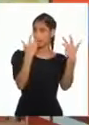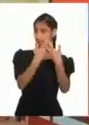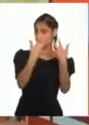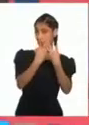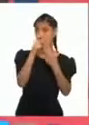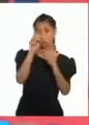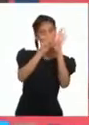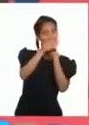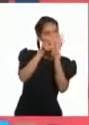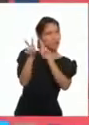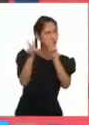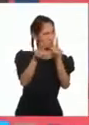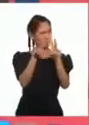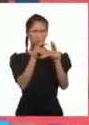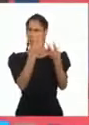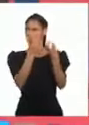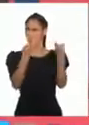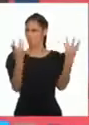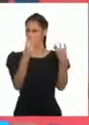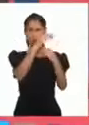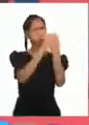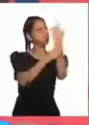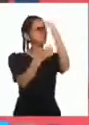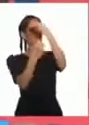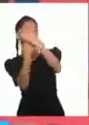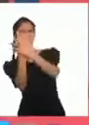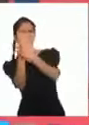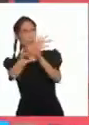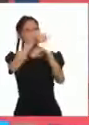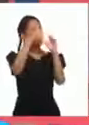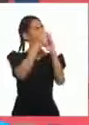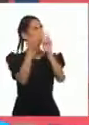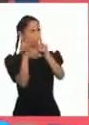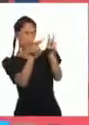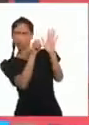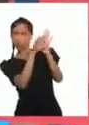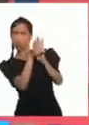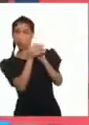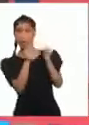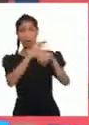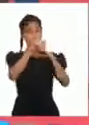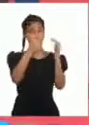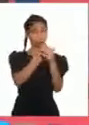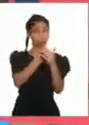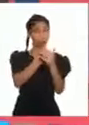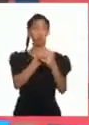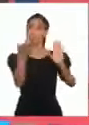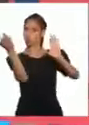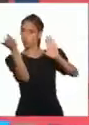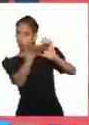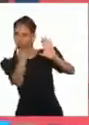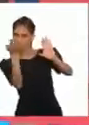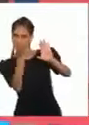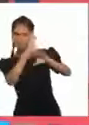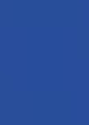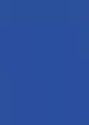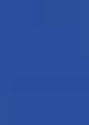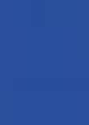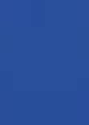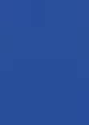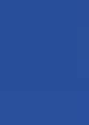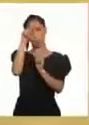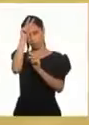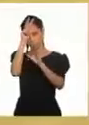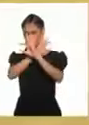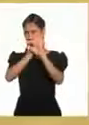El cual se titula Reciclando por un Perú limpio Aprende cómo Del Ministerio del Ambiente